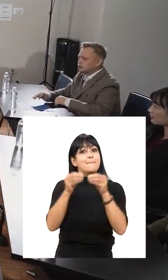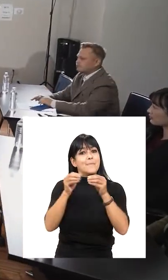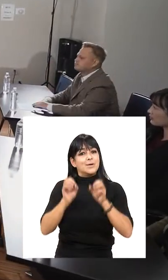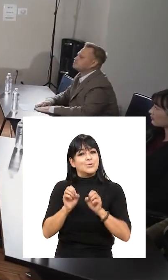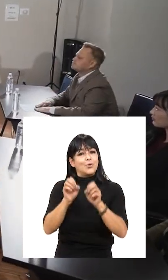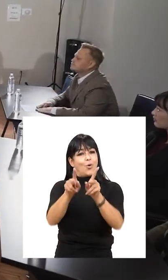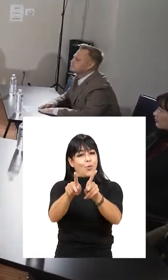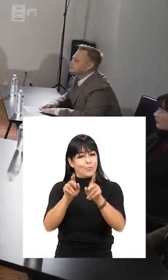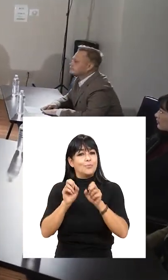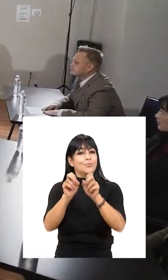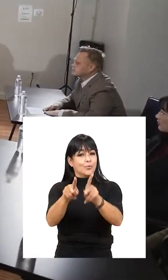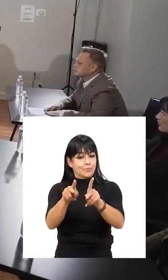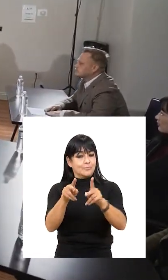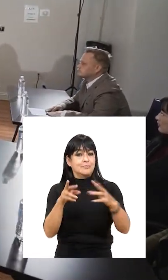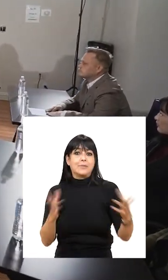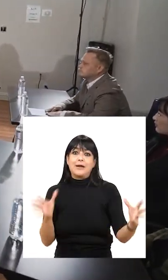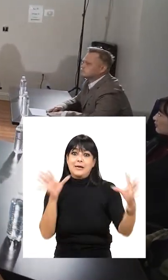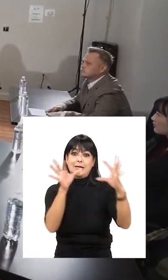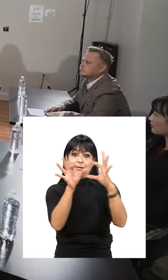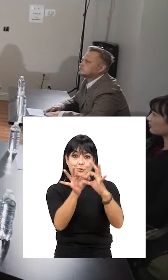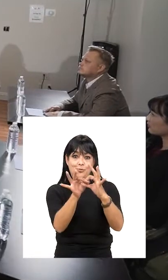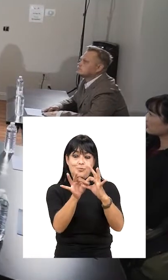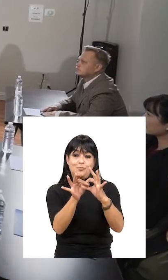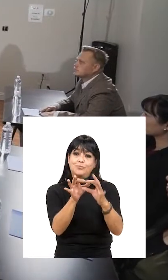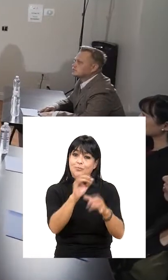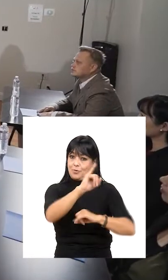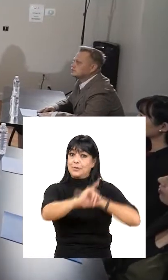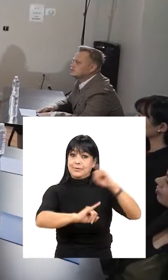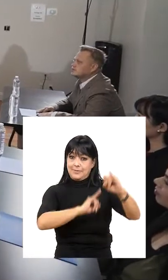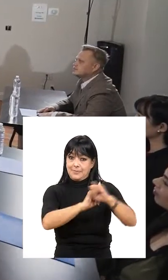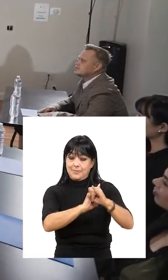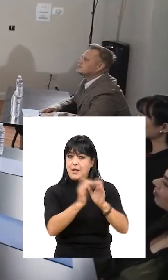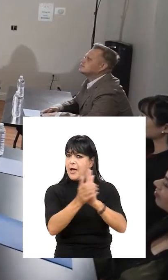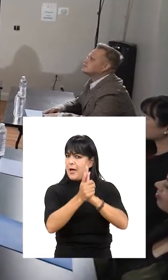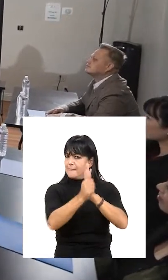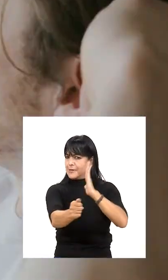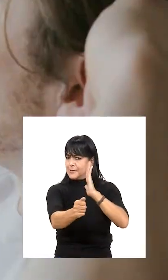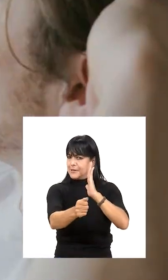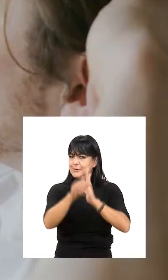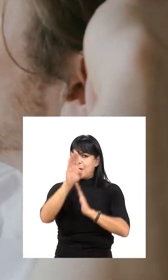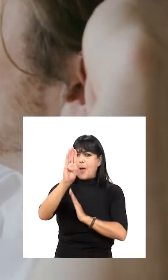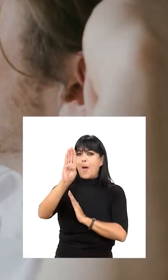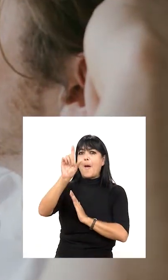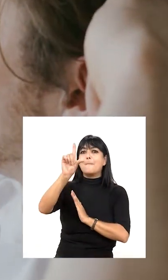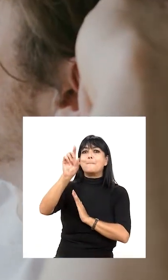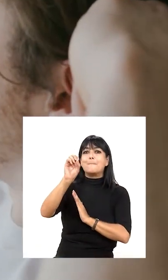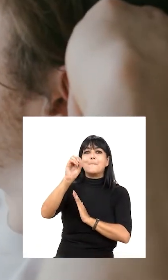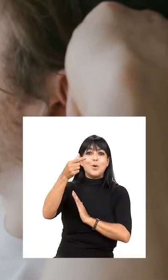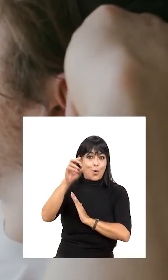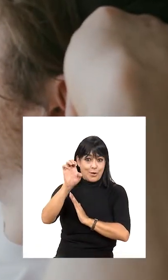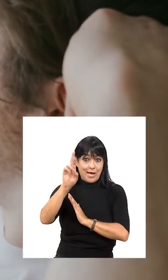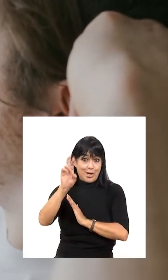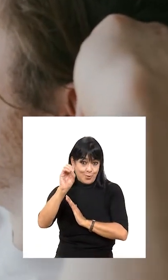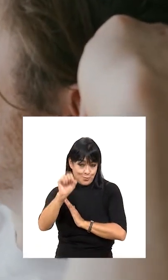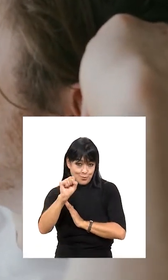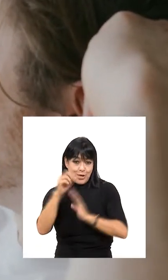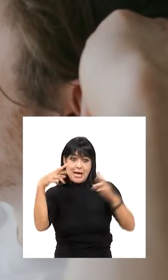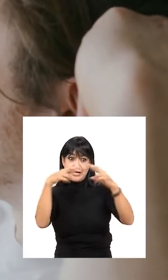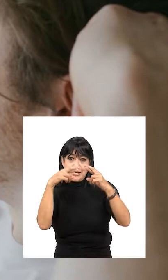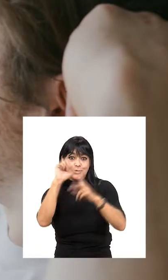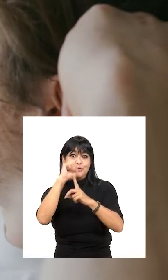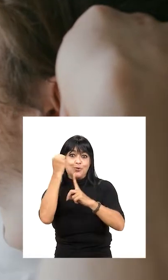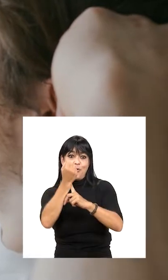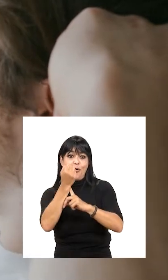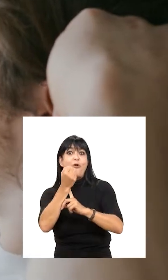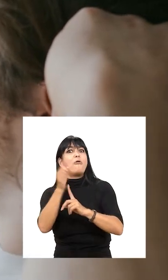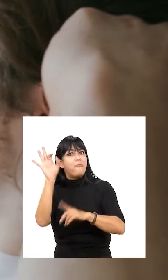día se abren más oportunidades relacionadas con esta área. Habilidosos blogueros han encontrado